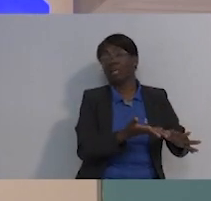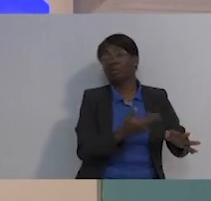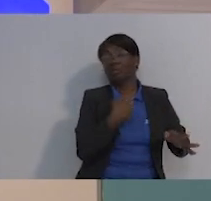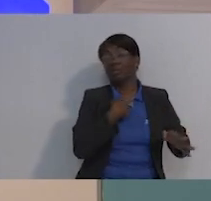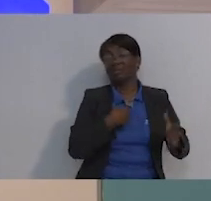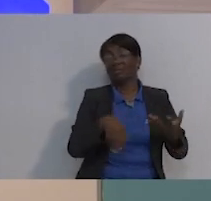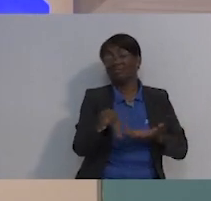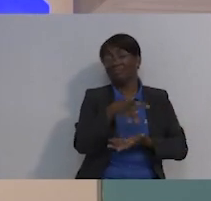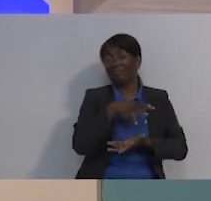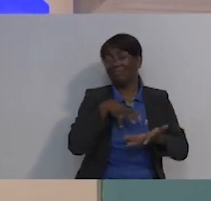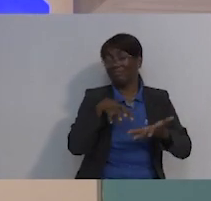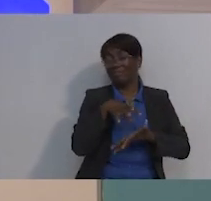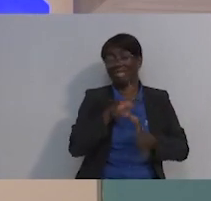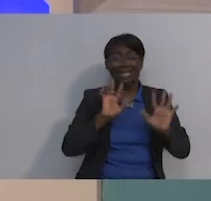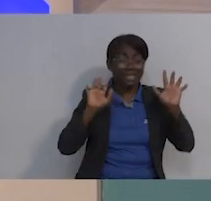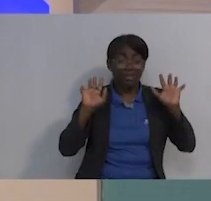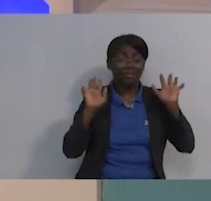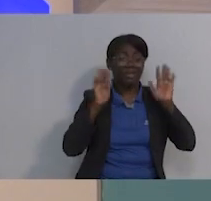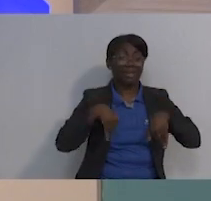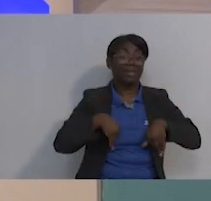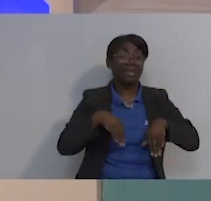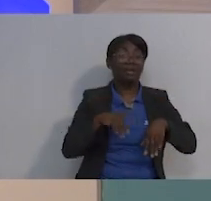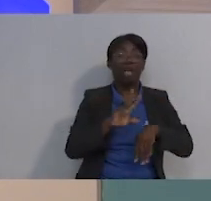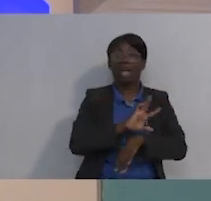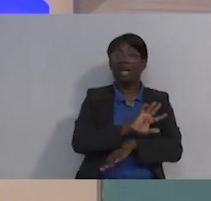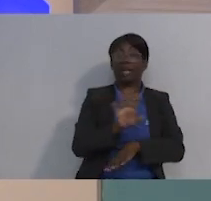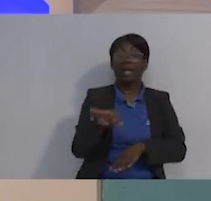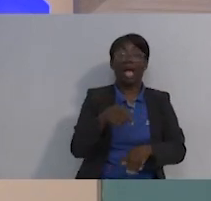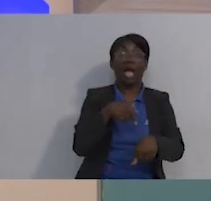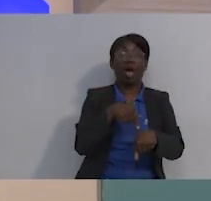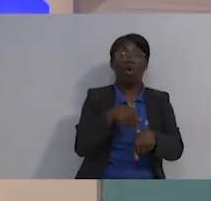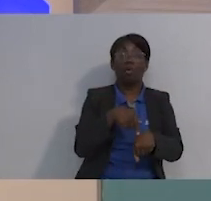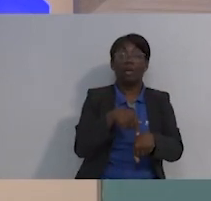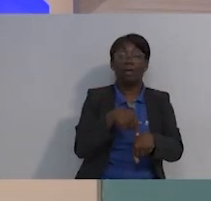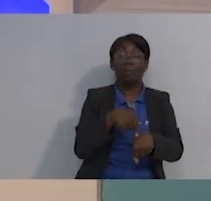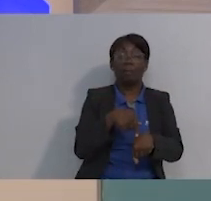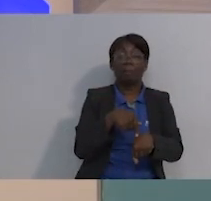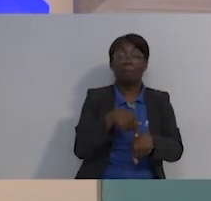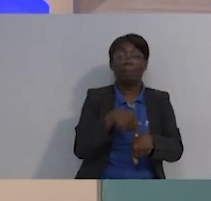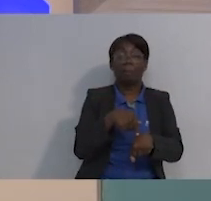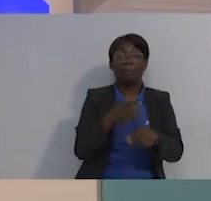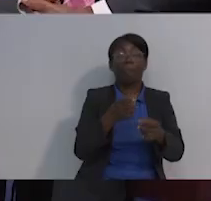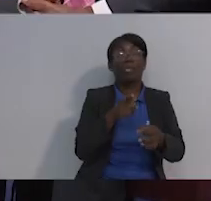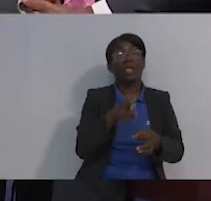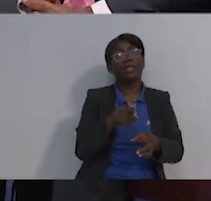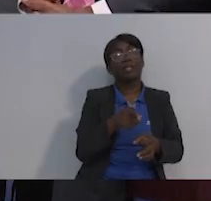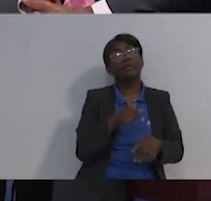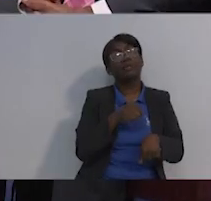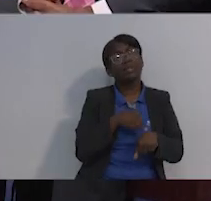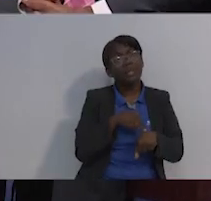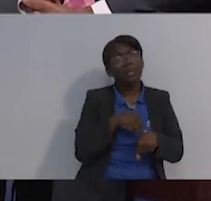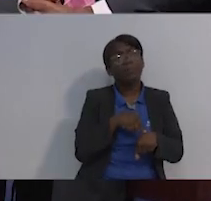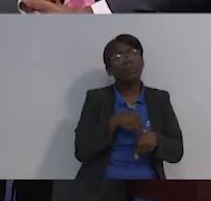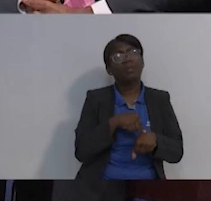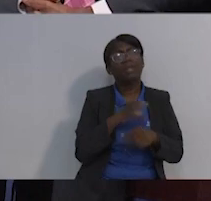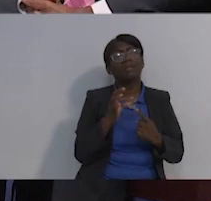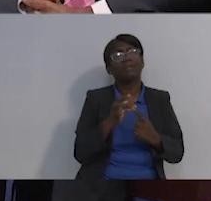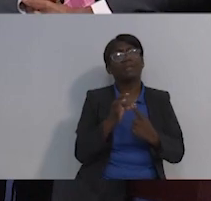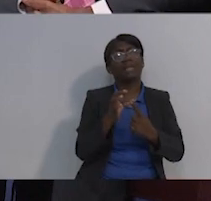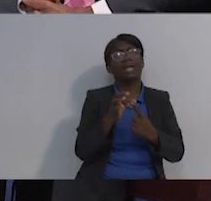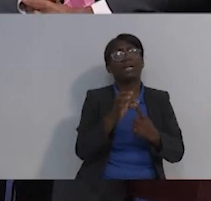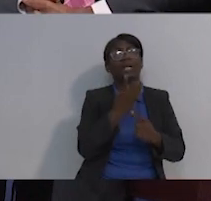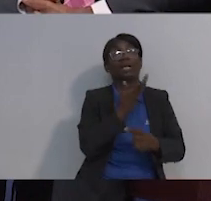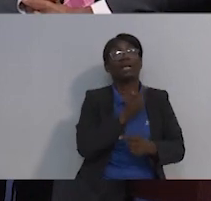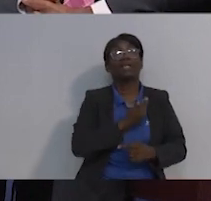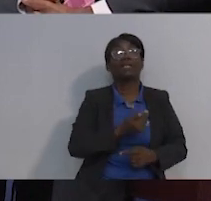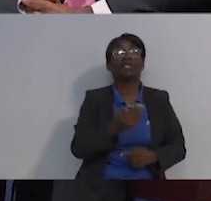este es un momento especial que el Señor, pesar de todo, porque todo el mundo me decía, bueno, ¿y qué